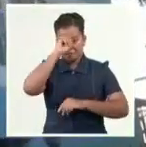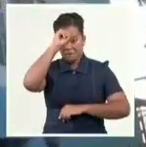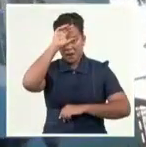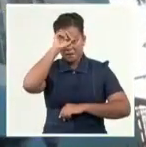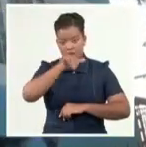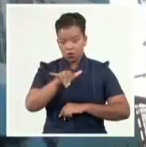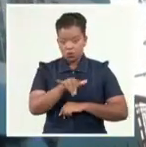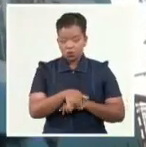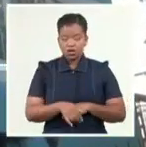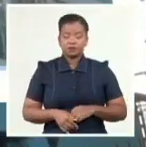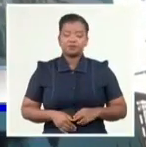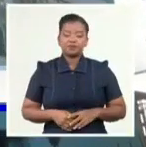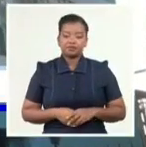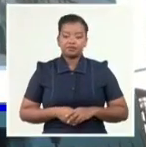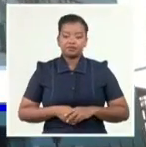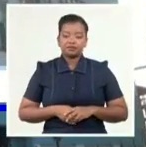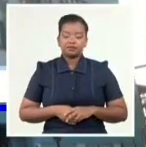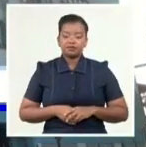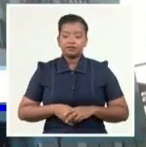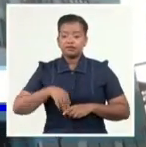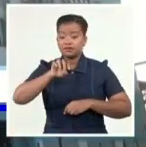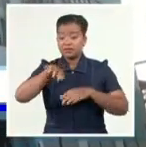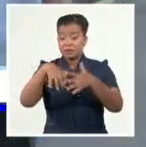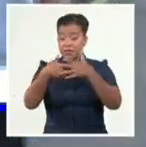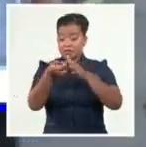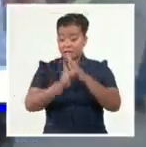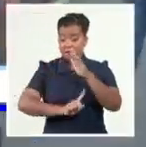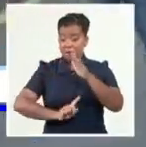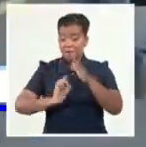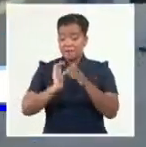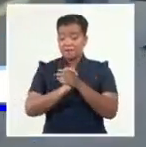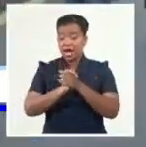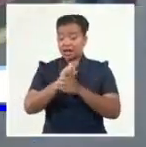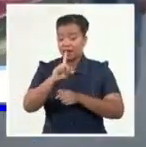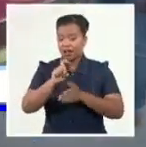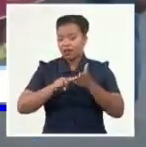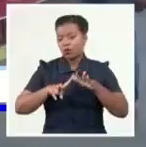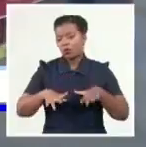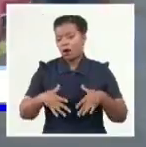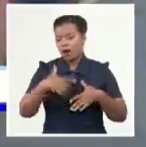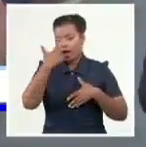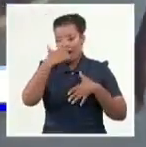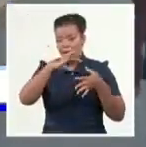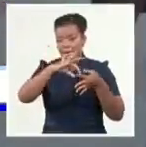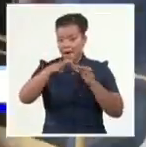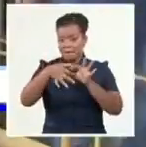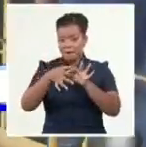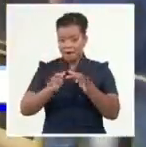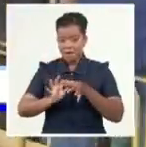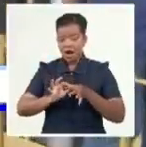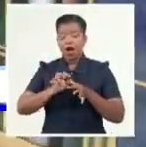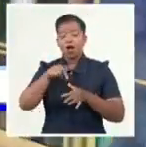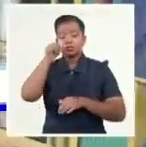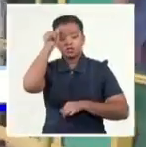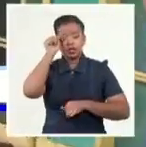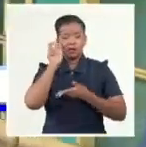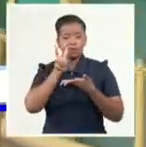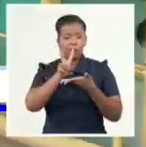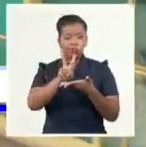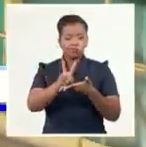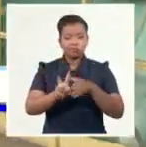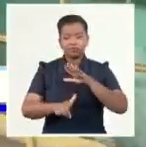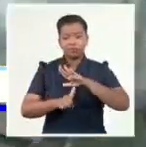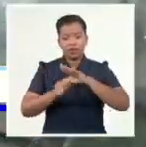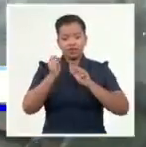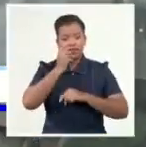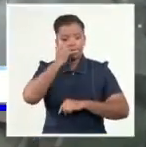Hasta la central termoeléctrica Máximo Gómez de Mariel, en Artemisa, llegó este sábado el presidente cubano Miguel Díaz-Canel Bermúdez, quien recorrió la planta